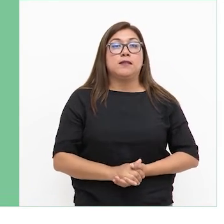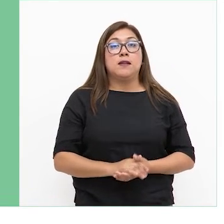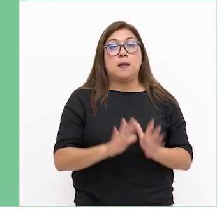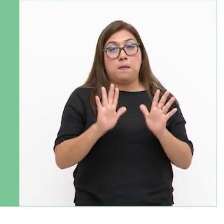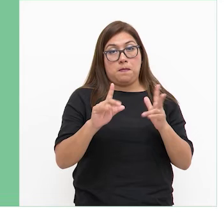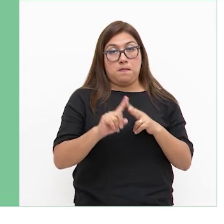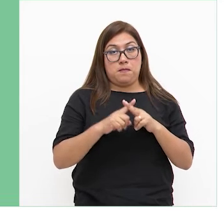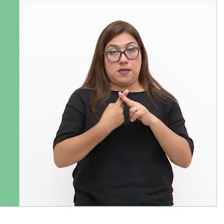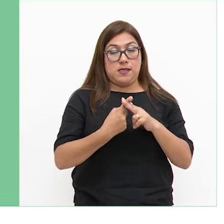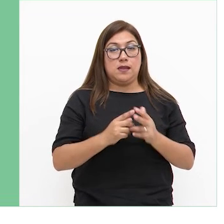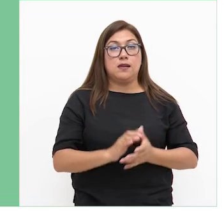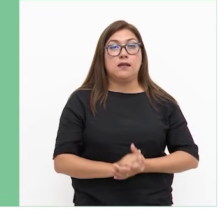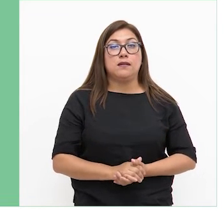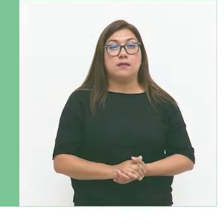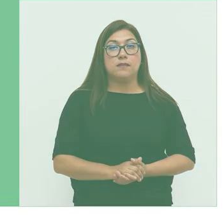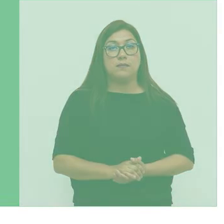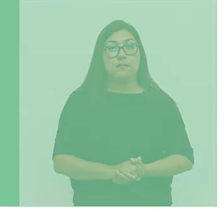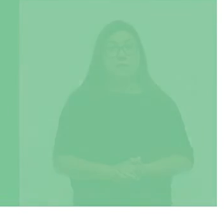empezamos